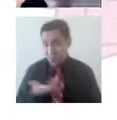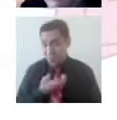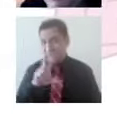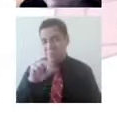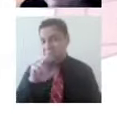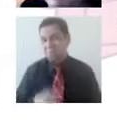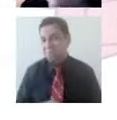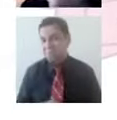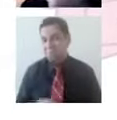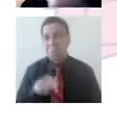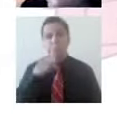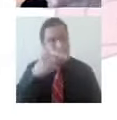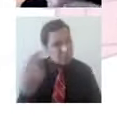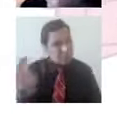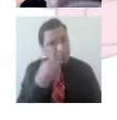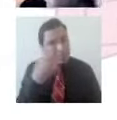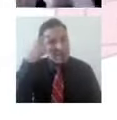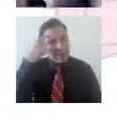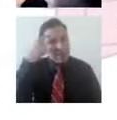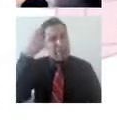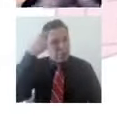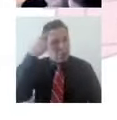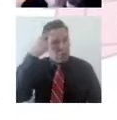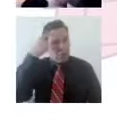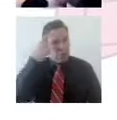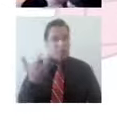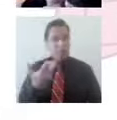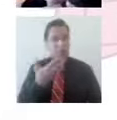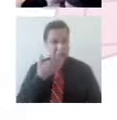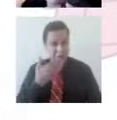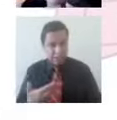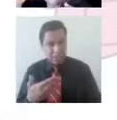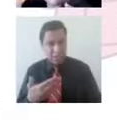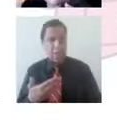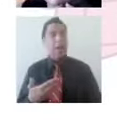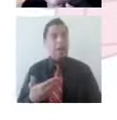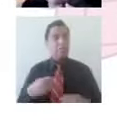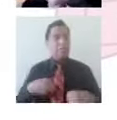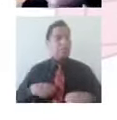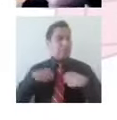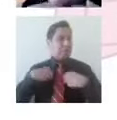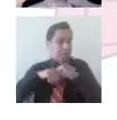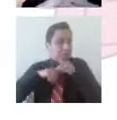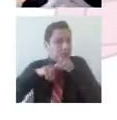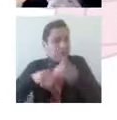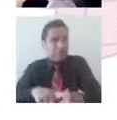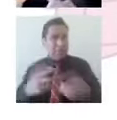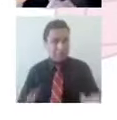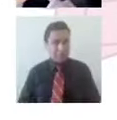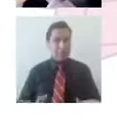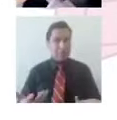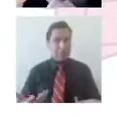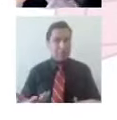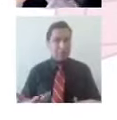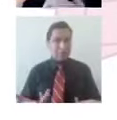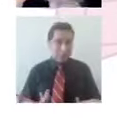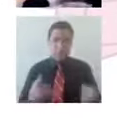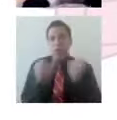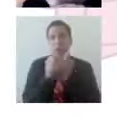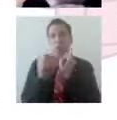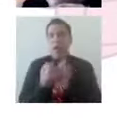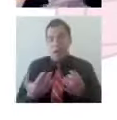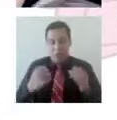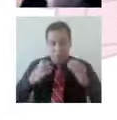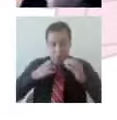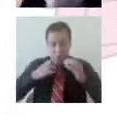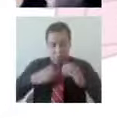no hay salud. Sin salud física tampoco. Somos un binomio y eso es algo muy importante que tenemos que estar como conceptualizando, porque